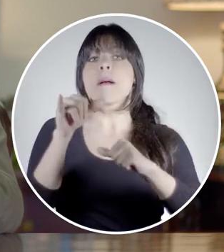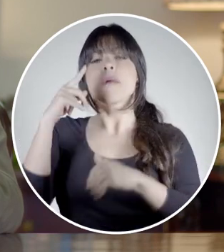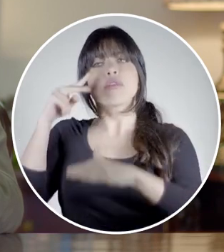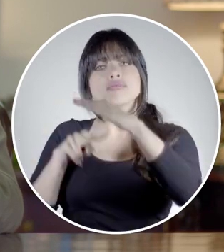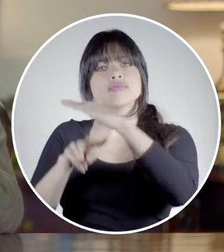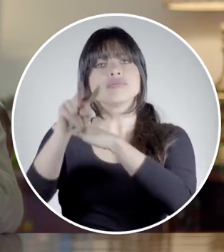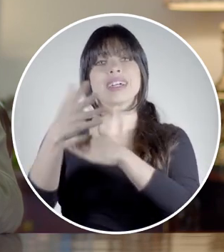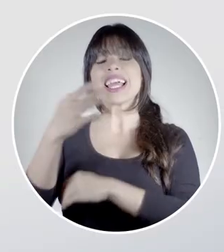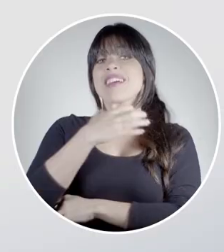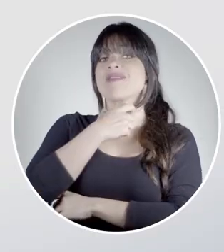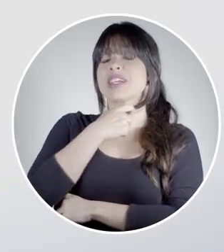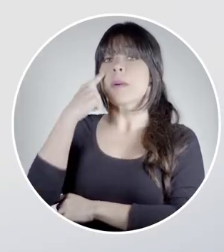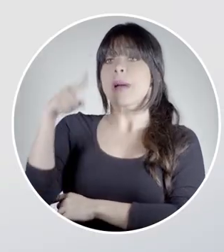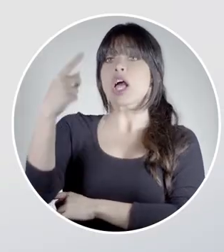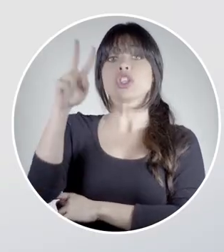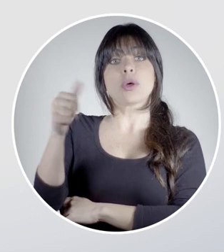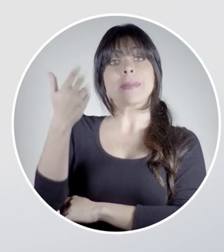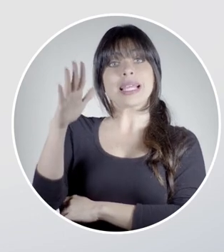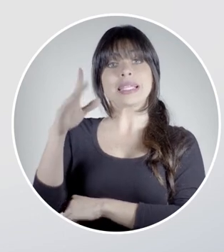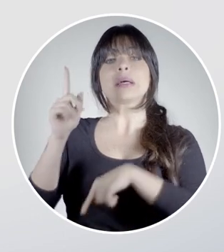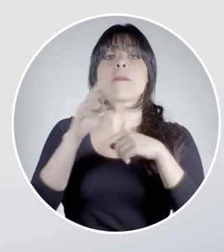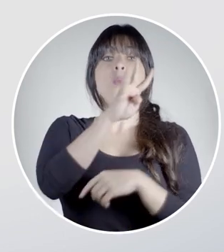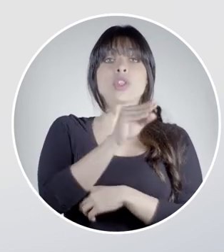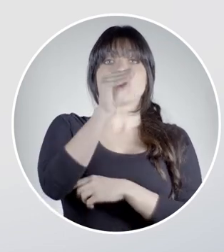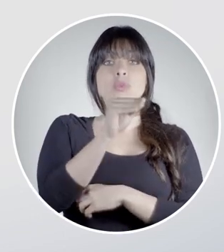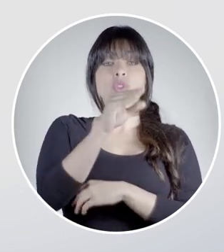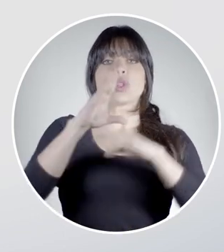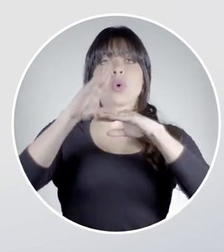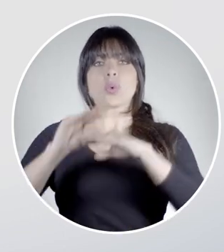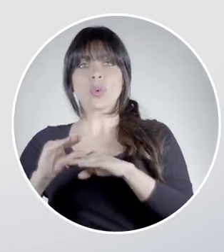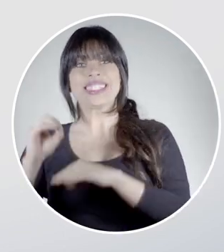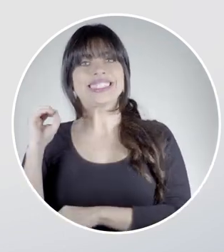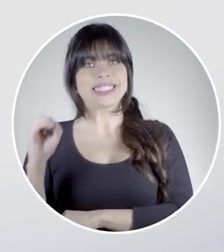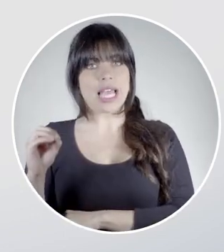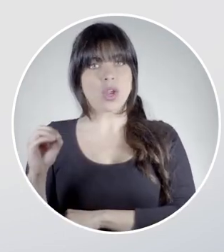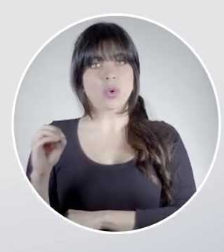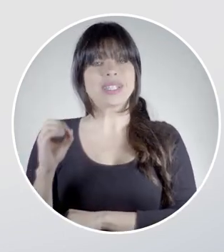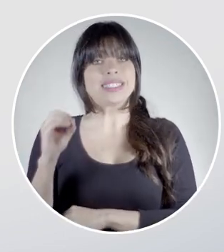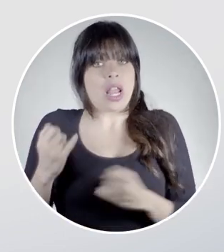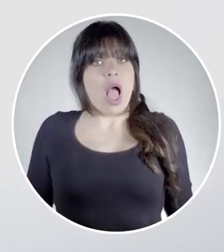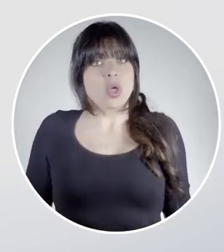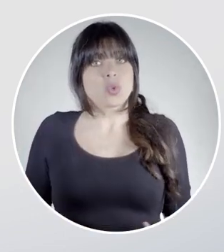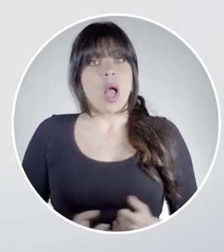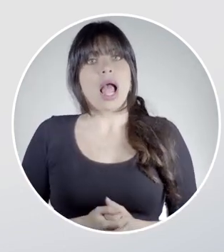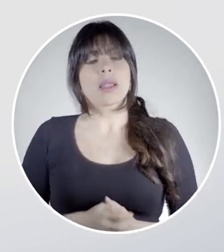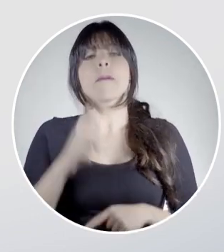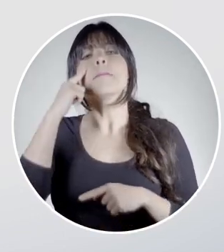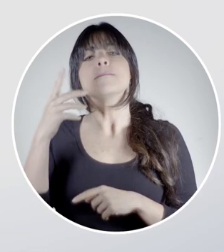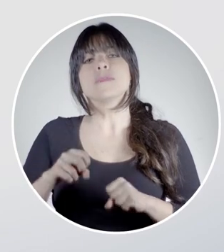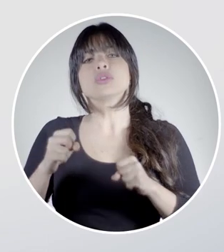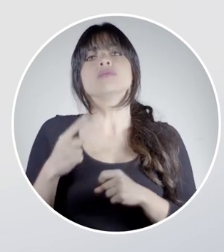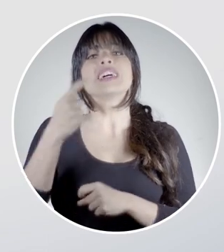tasa básica pasiva. También ha proyectado que la inflación para el 2015 baje del 4% al